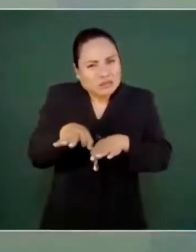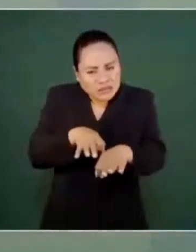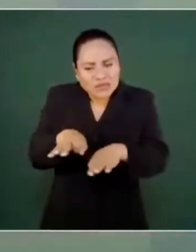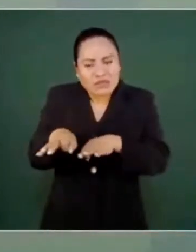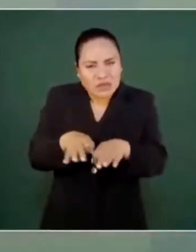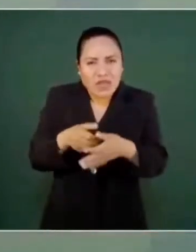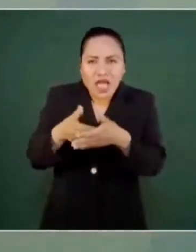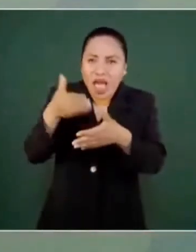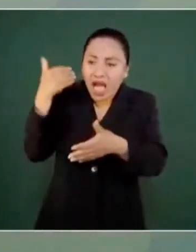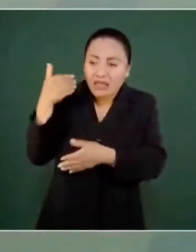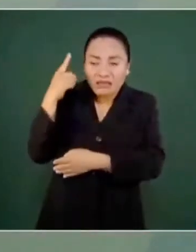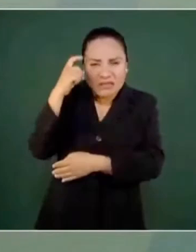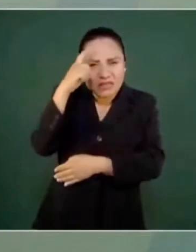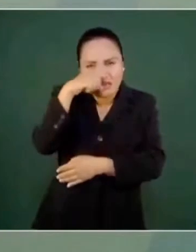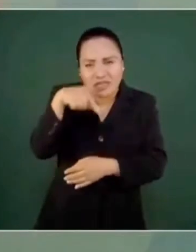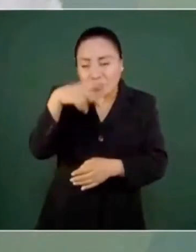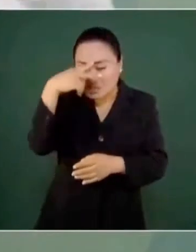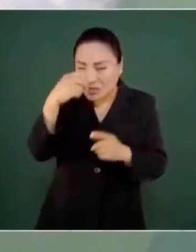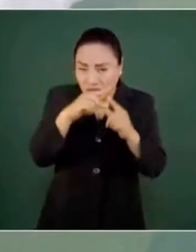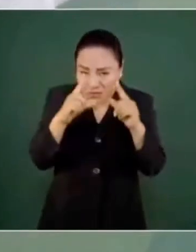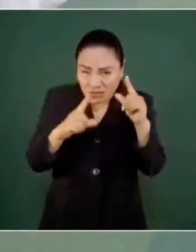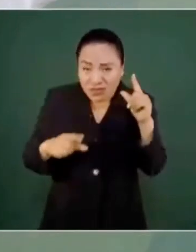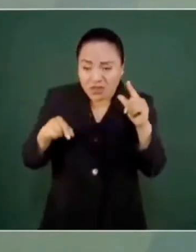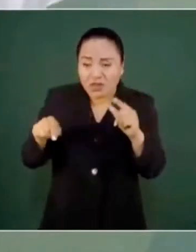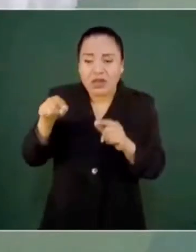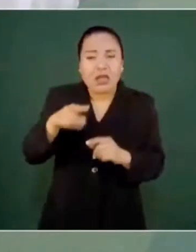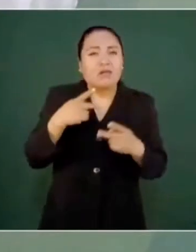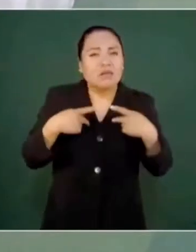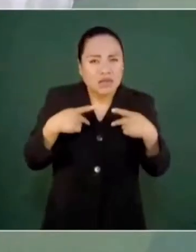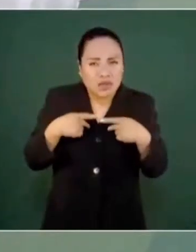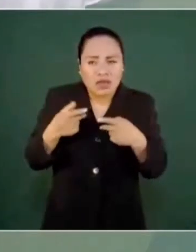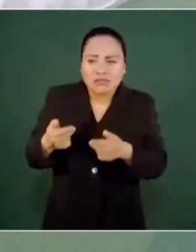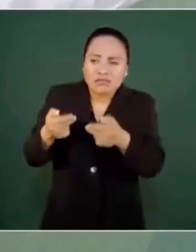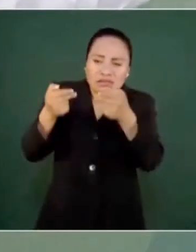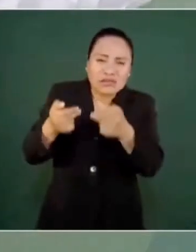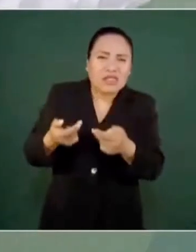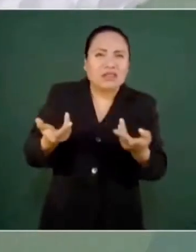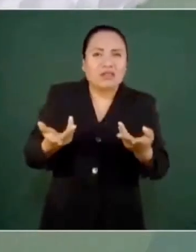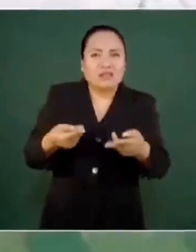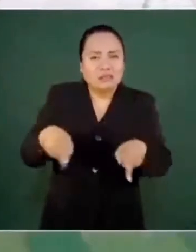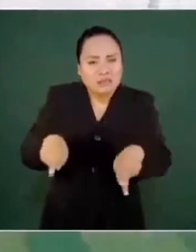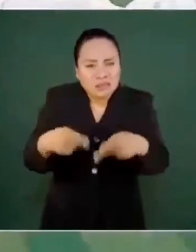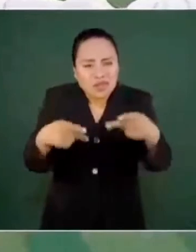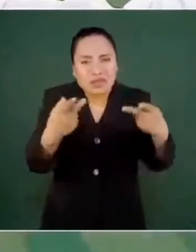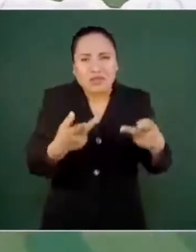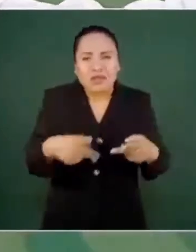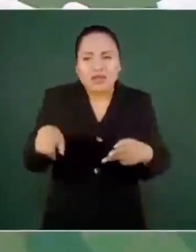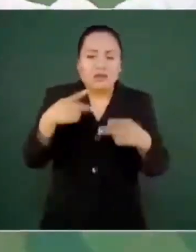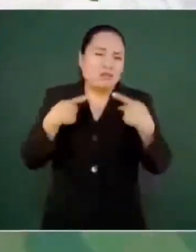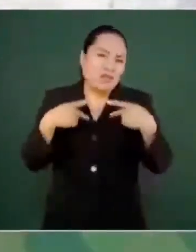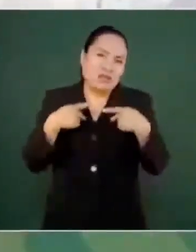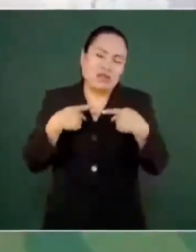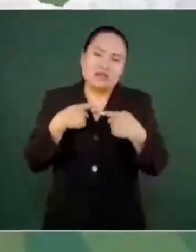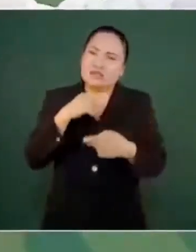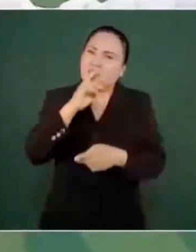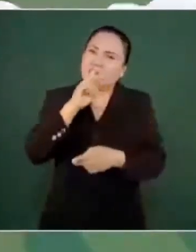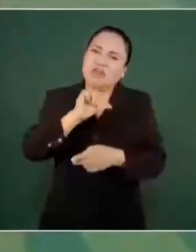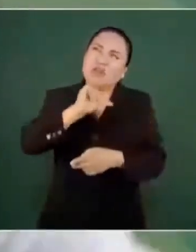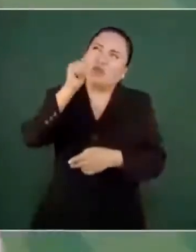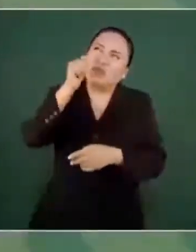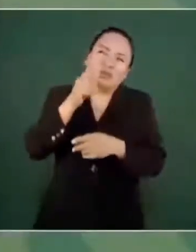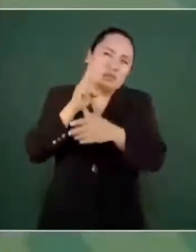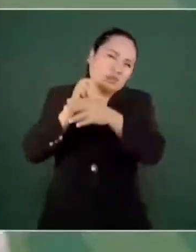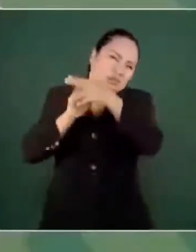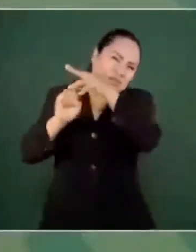México, así como los que tomaron la decisión de irse del país a buscarse la vida a Estados